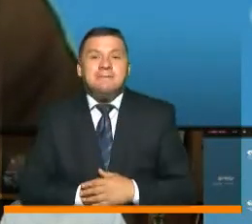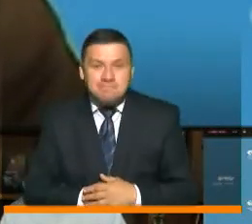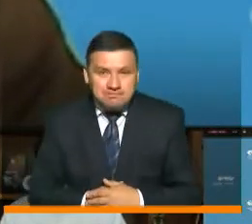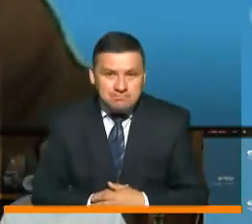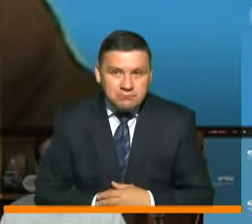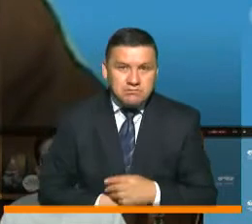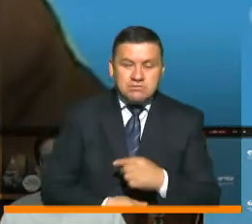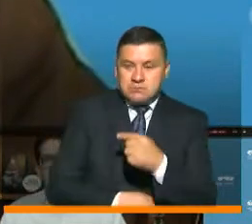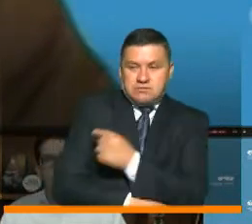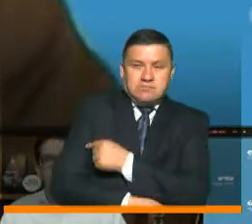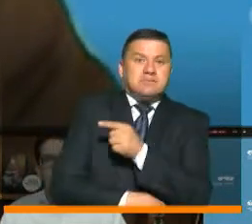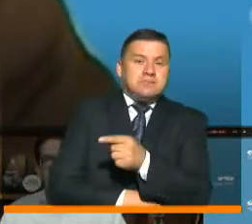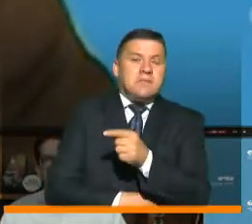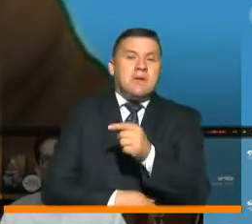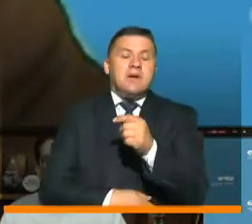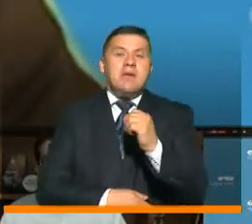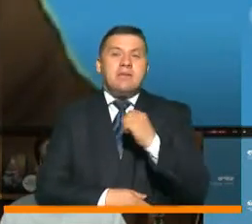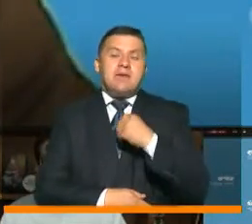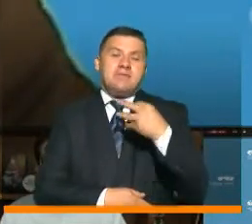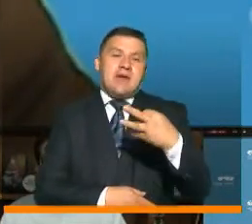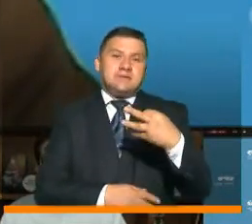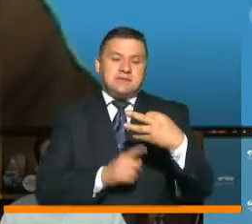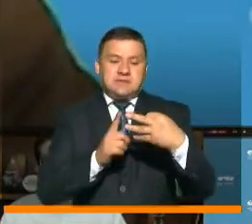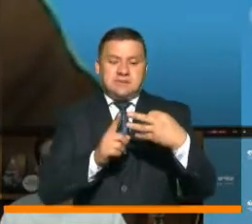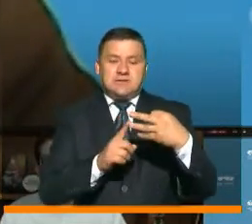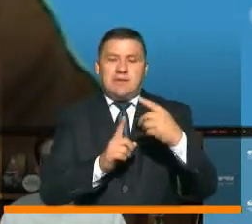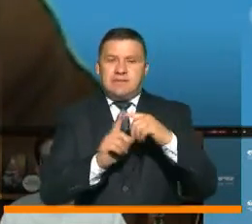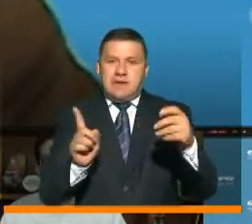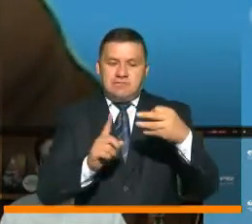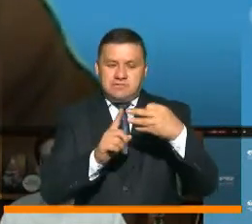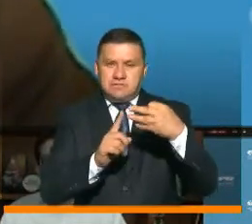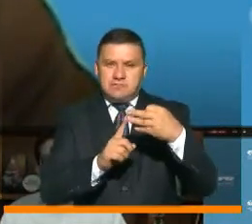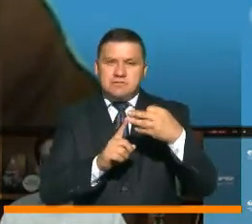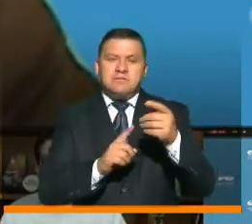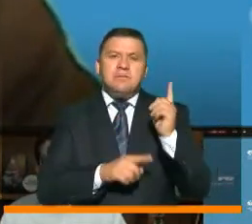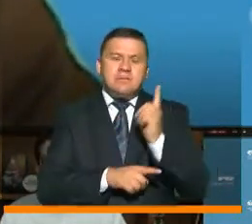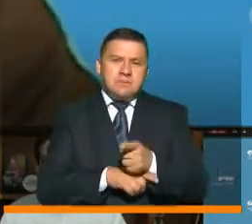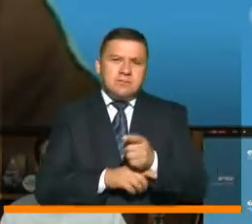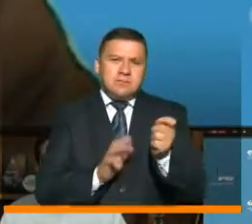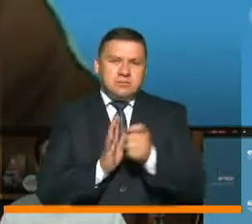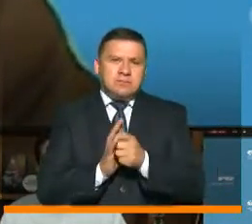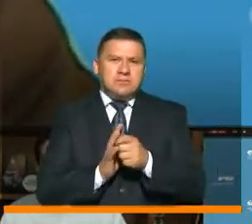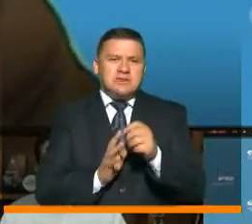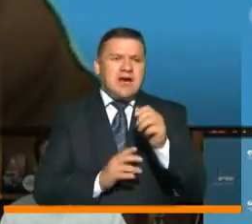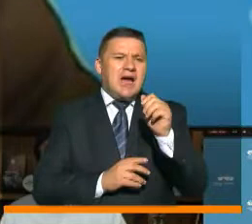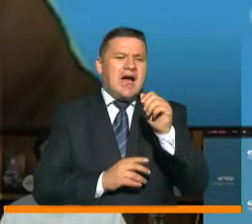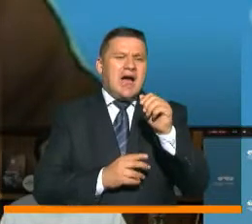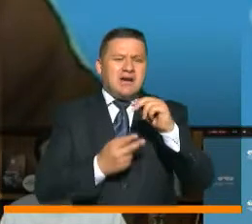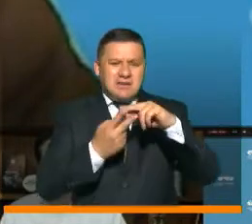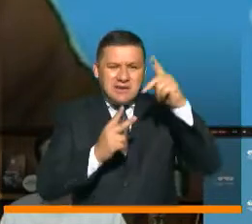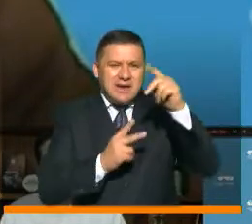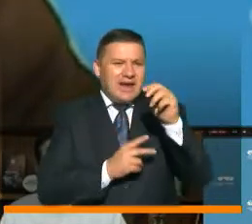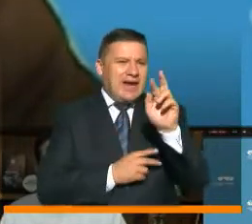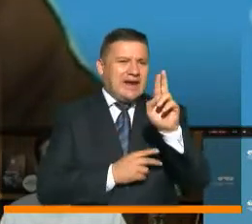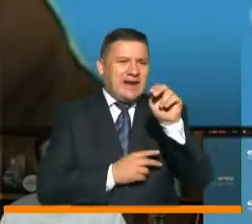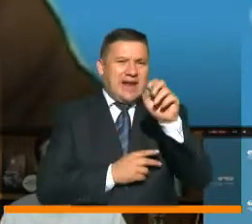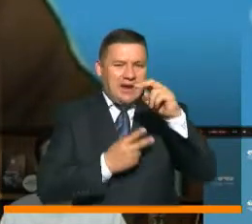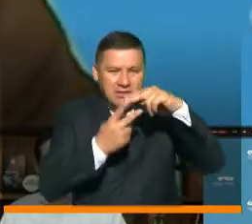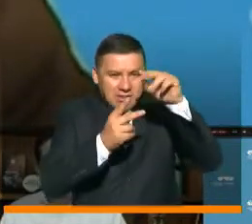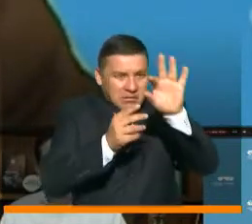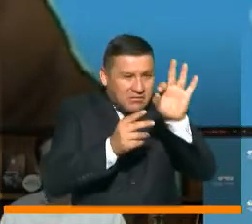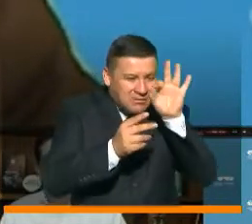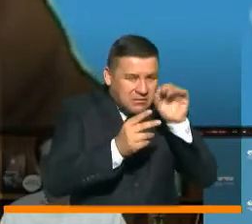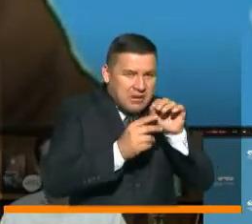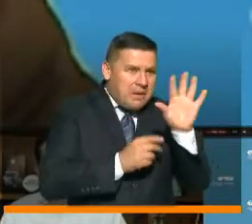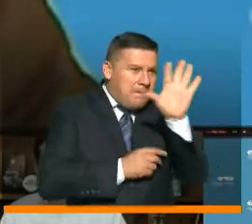Estas vacunas vienen de tres plataformas diferentes, las que se hacen con ácido ribonucleico o RNA, las que se